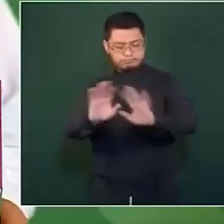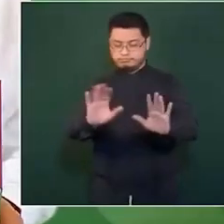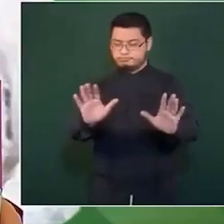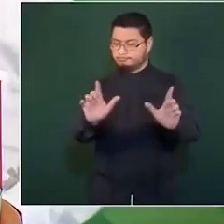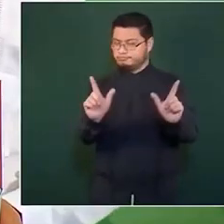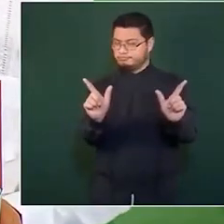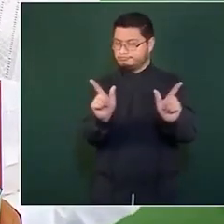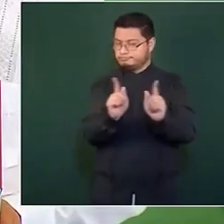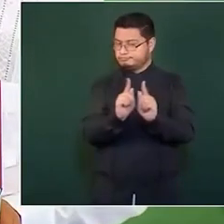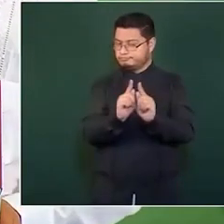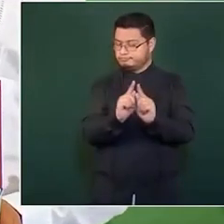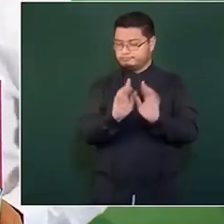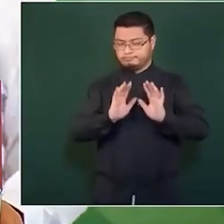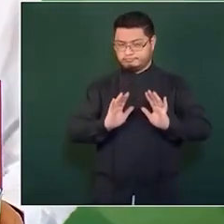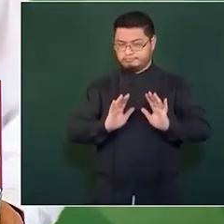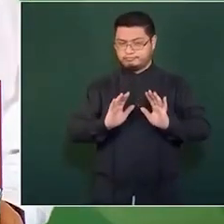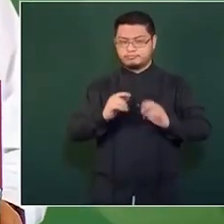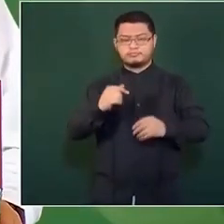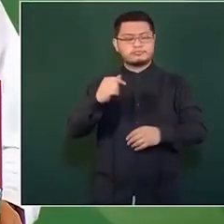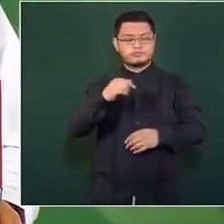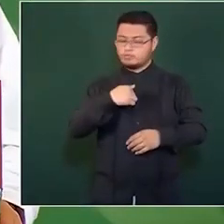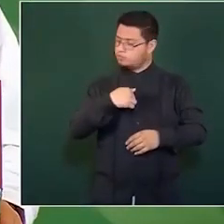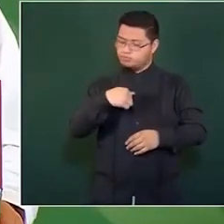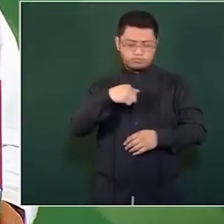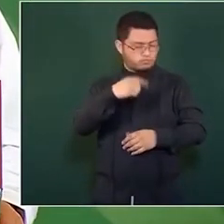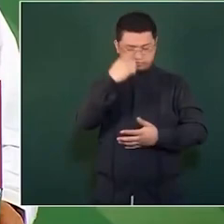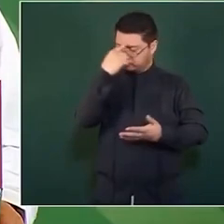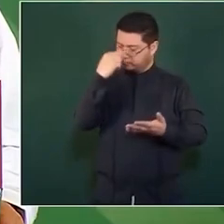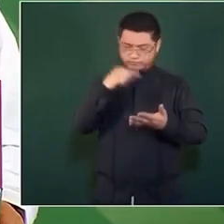no es lo más conveniente.